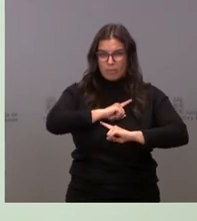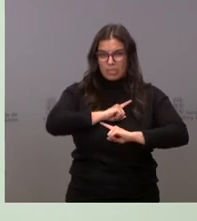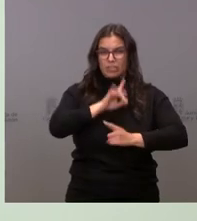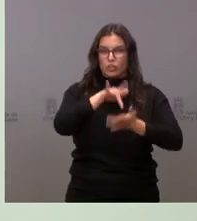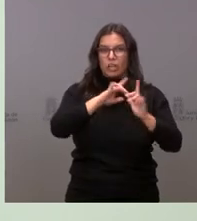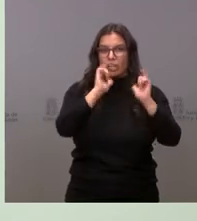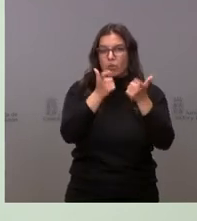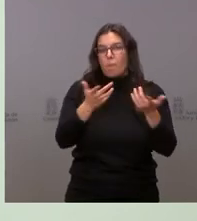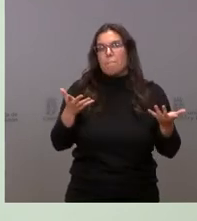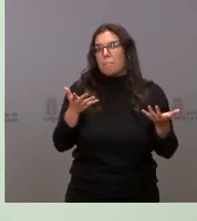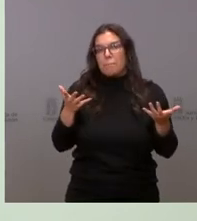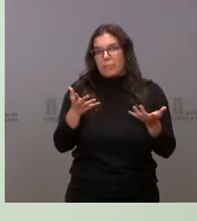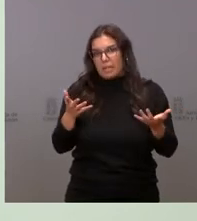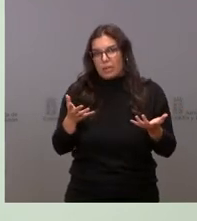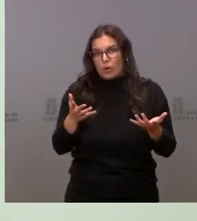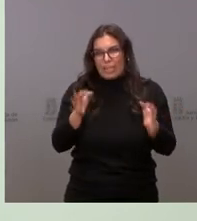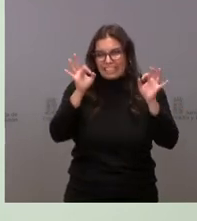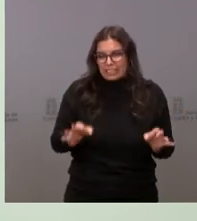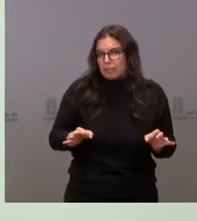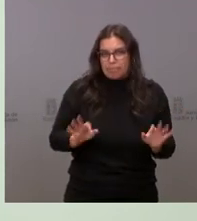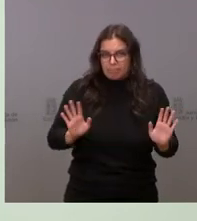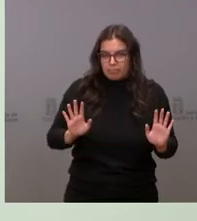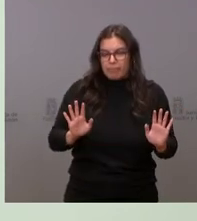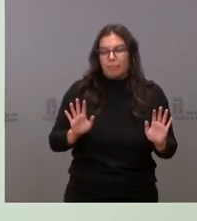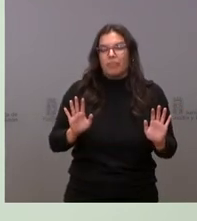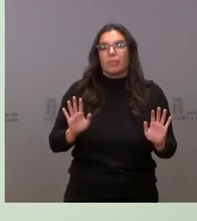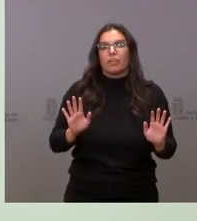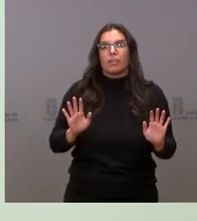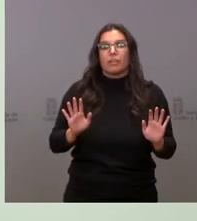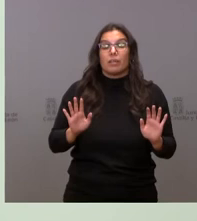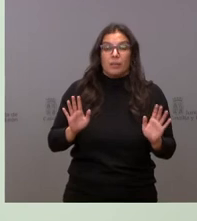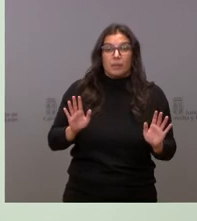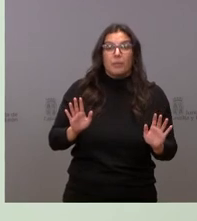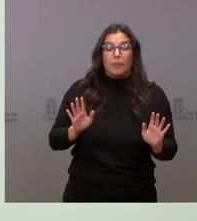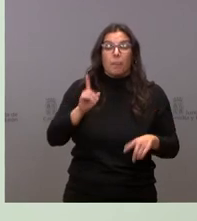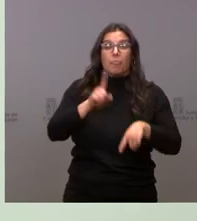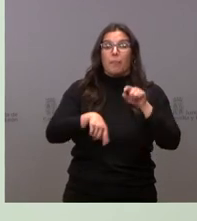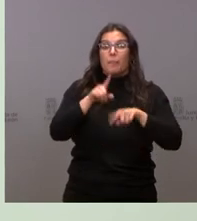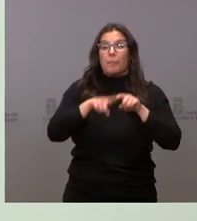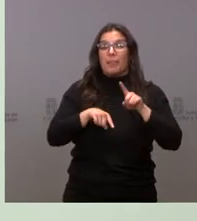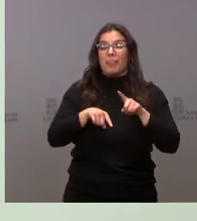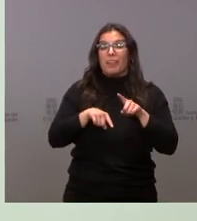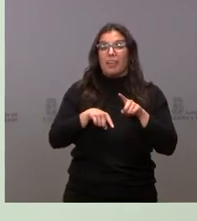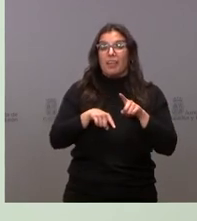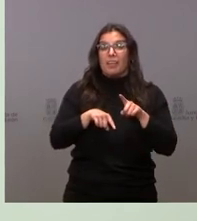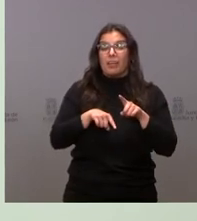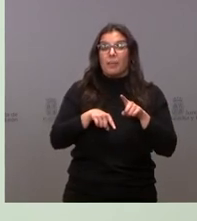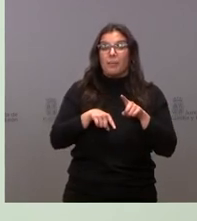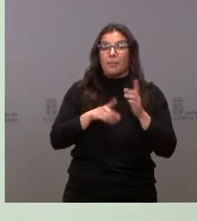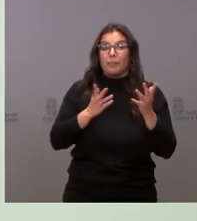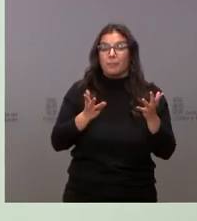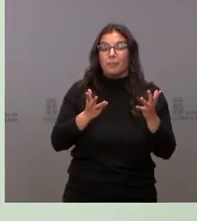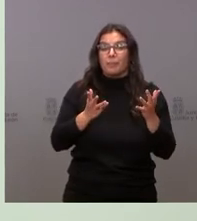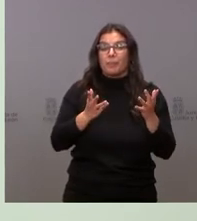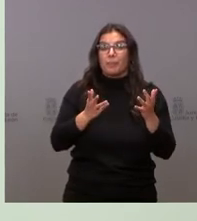Pero vamos, tampoco lo digo con exactitud, pero sí estaba condicionado fundamentalmente por la